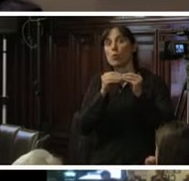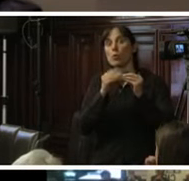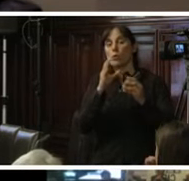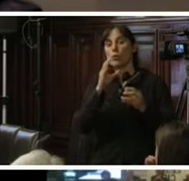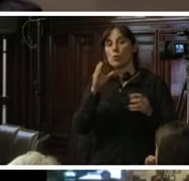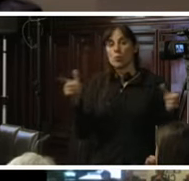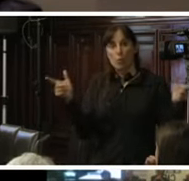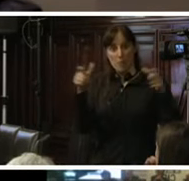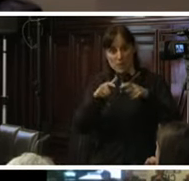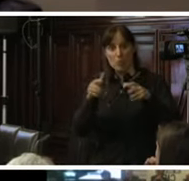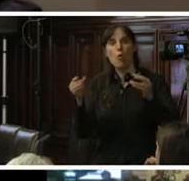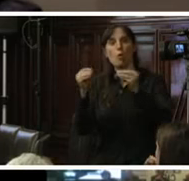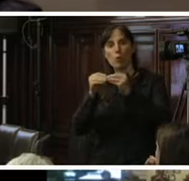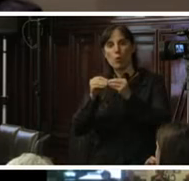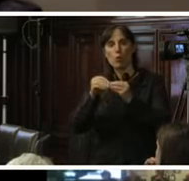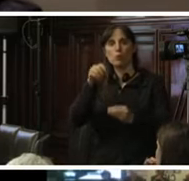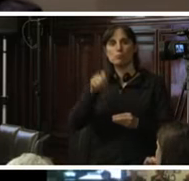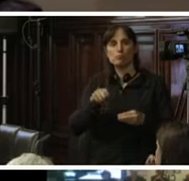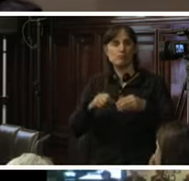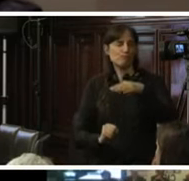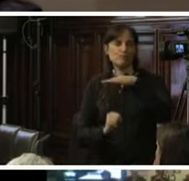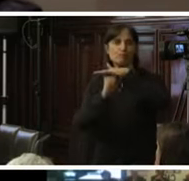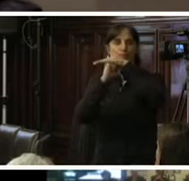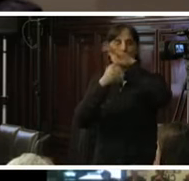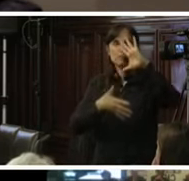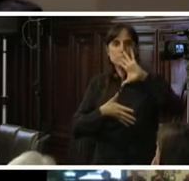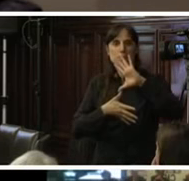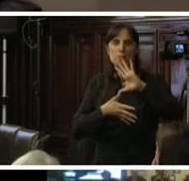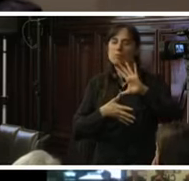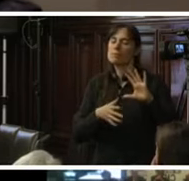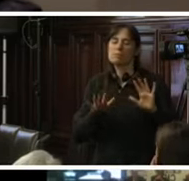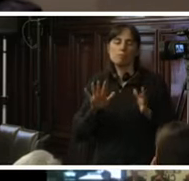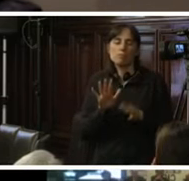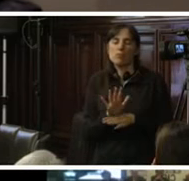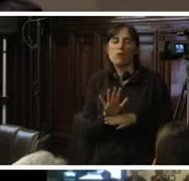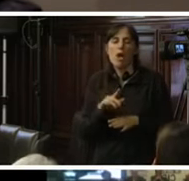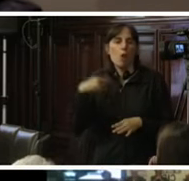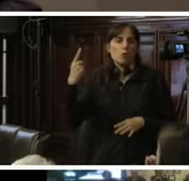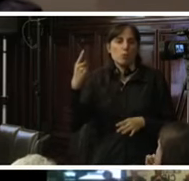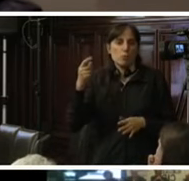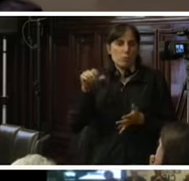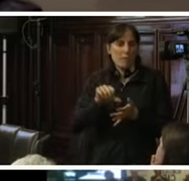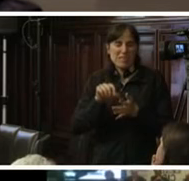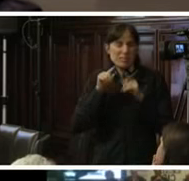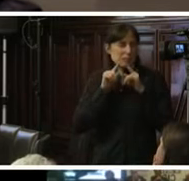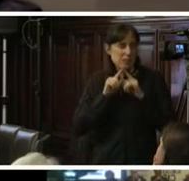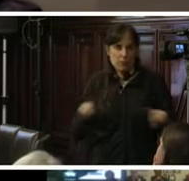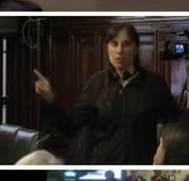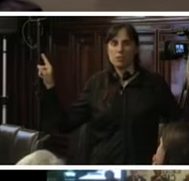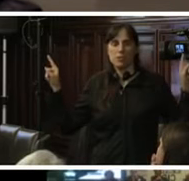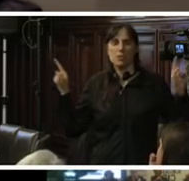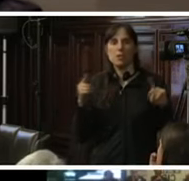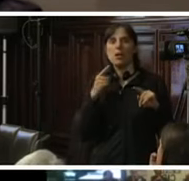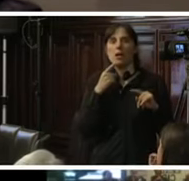Interamericana. Es otro país. Y el contexto es muy importante, señores comisionados. Y con todo respeto